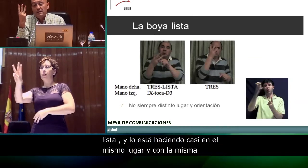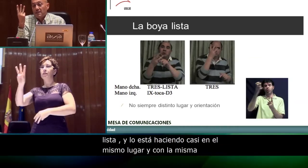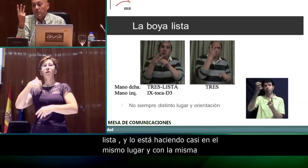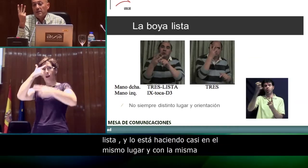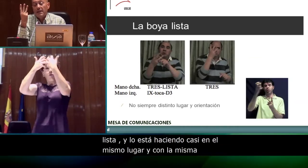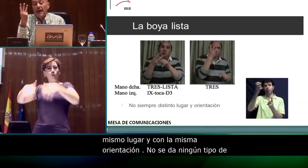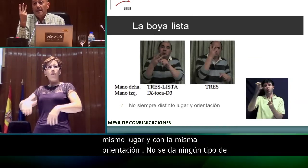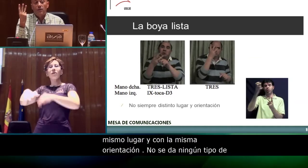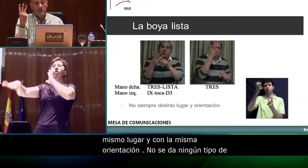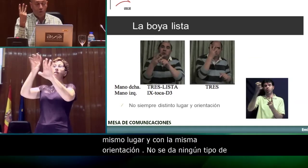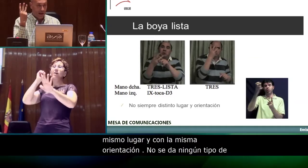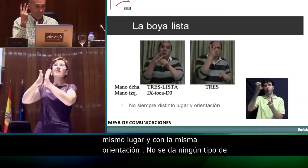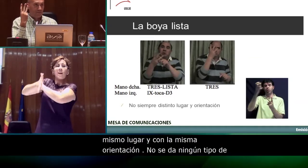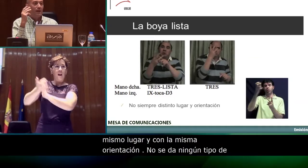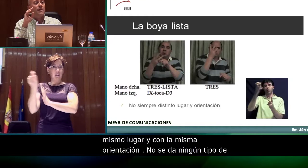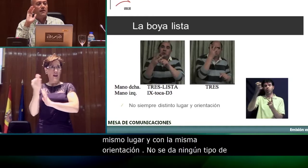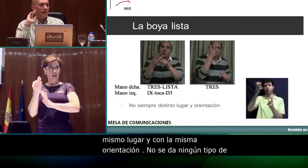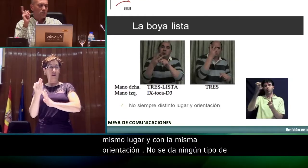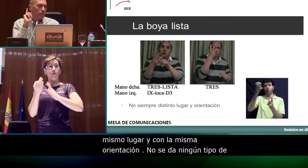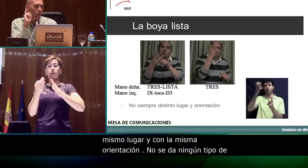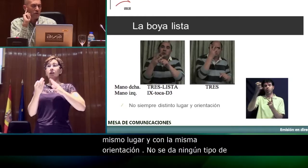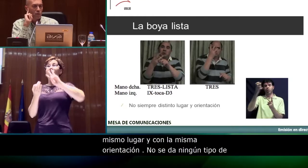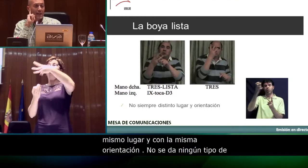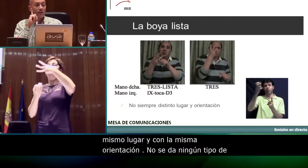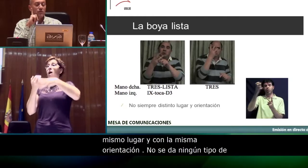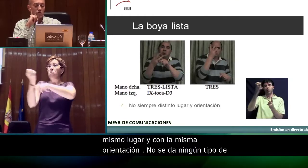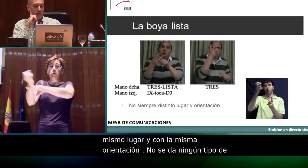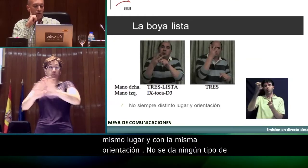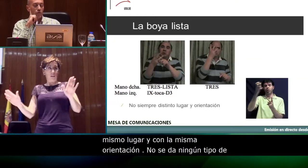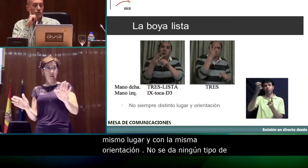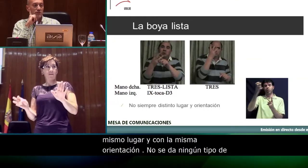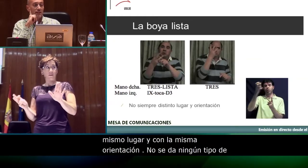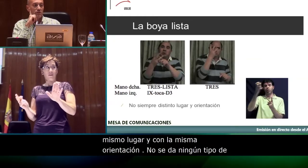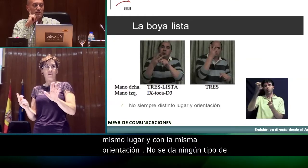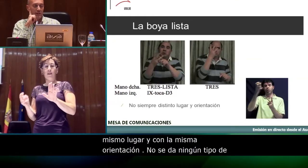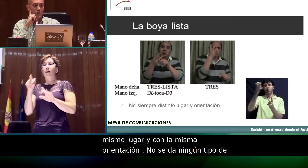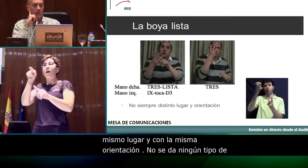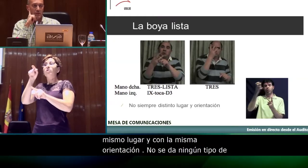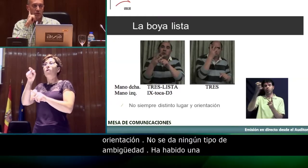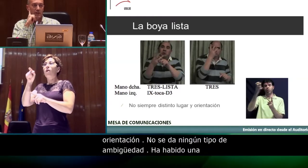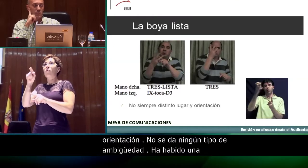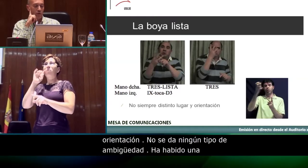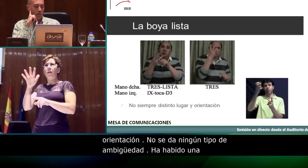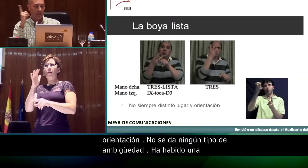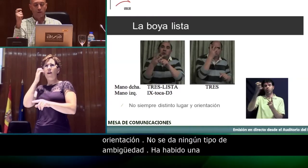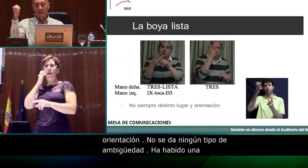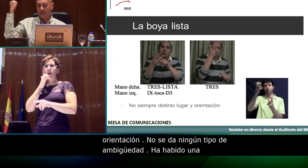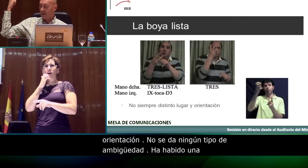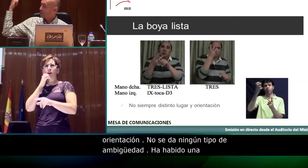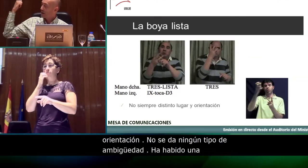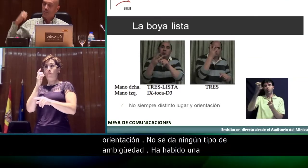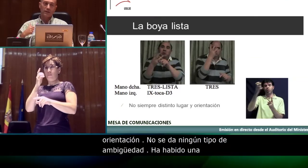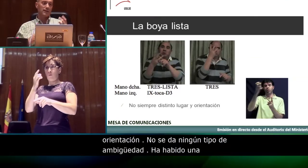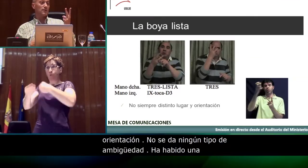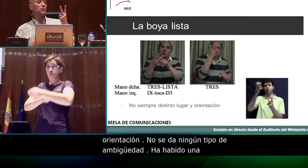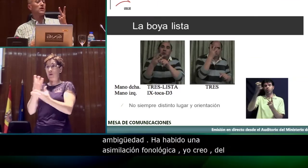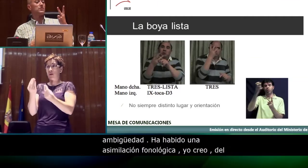boyalista simplemente ha heredado ese lugar. Esto tampoco es muy raro, sobre todo con signos referidos a personas. Yo me lo he encontrado en el otro